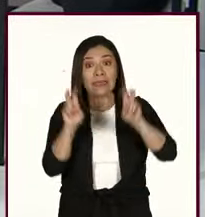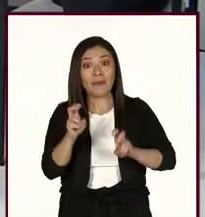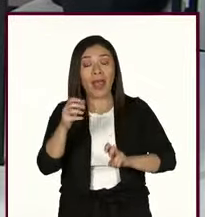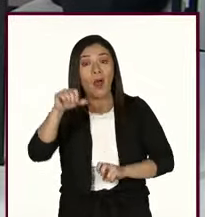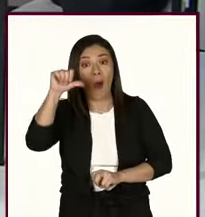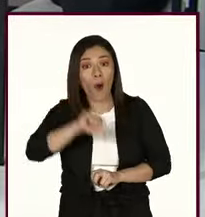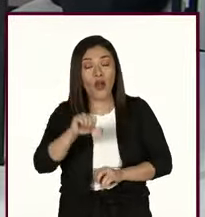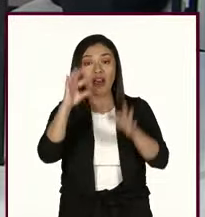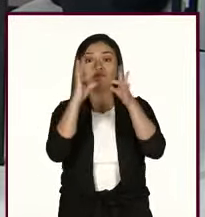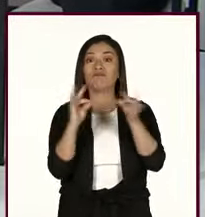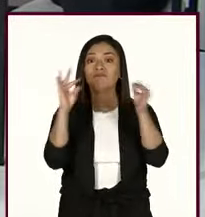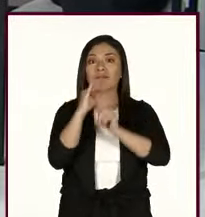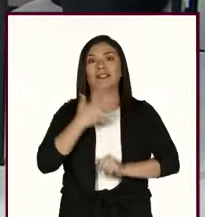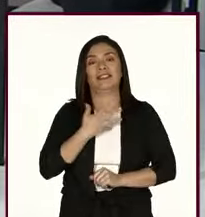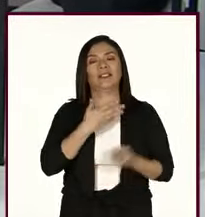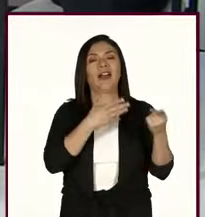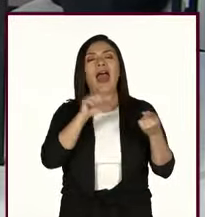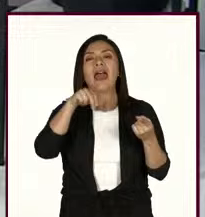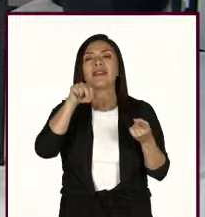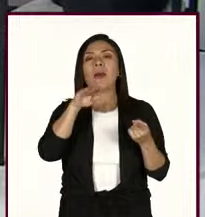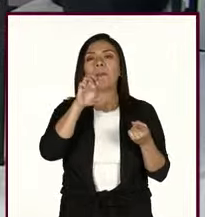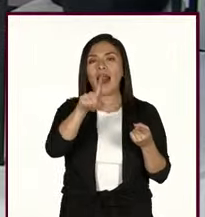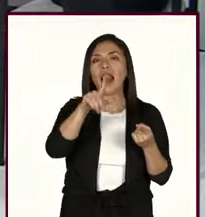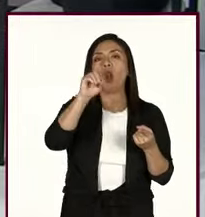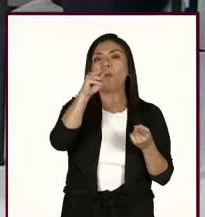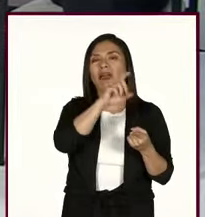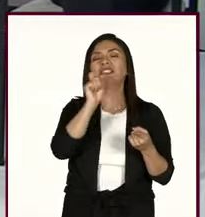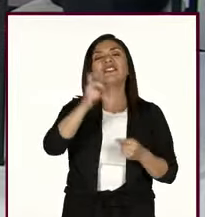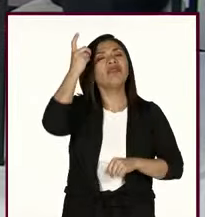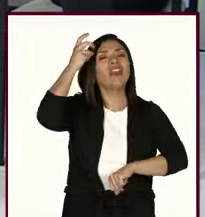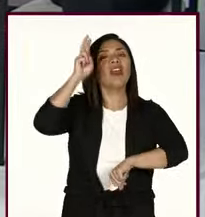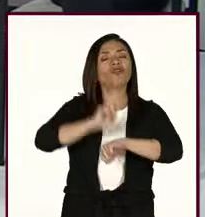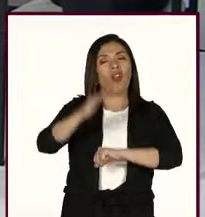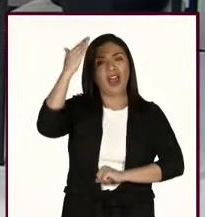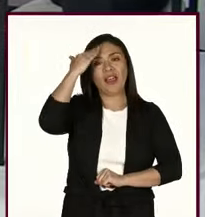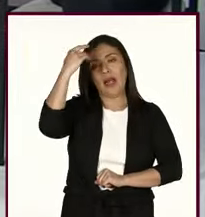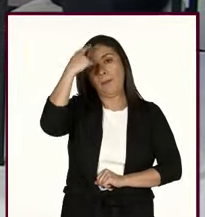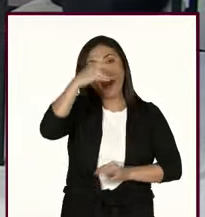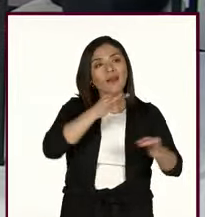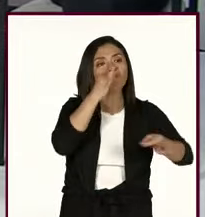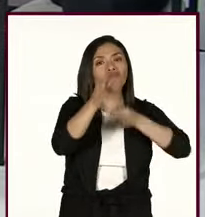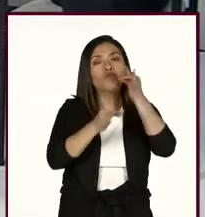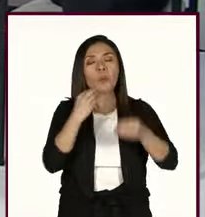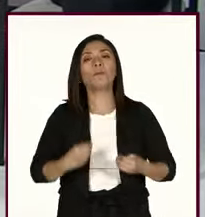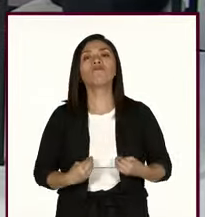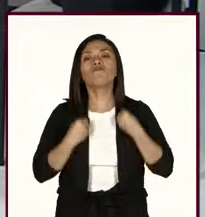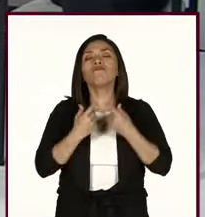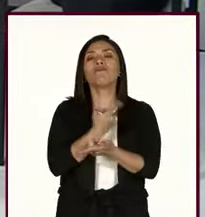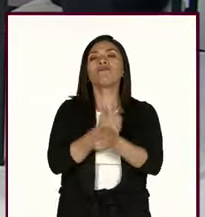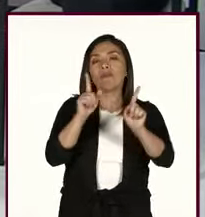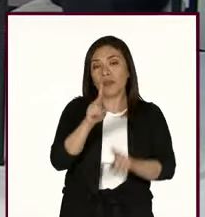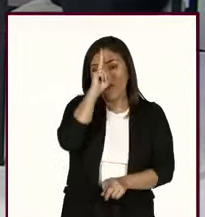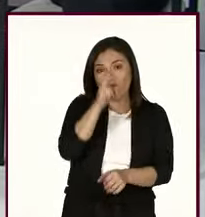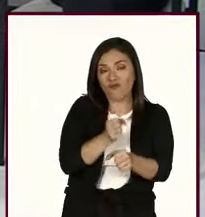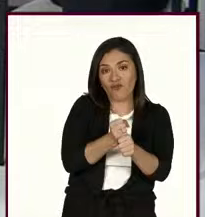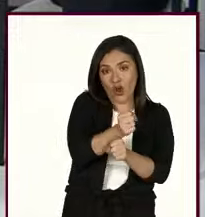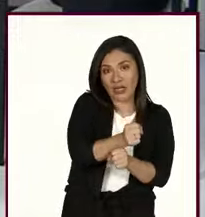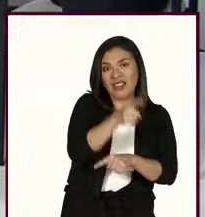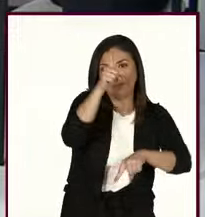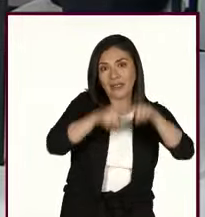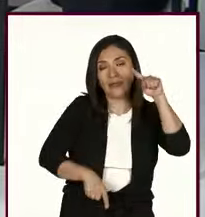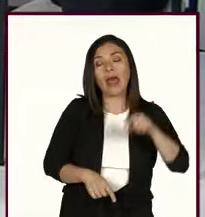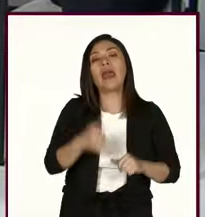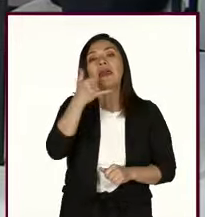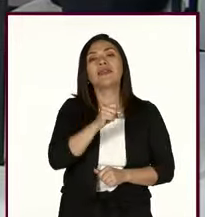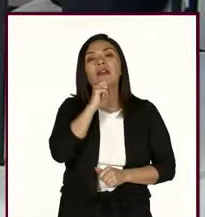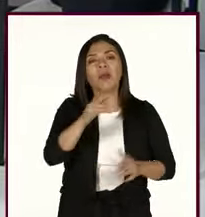con la presencia de Anabel López. Ella es directora general para la promoción de una vida libre de violencia e